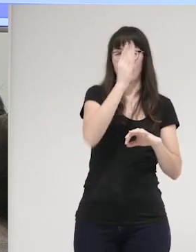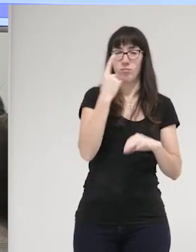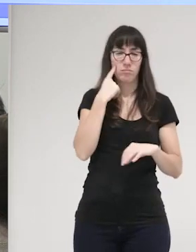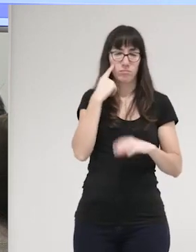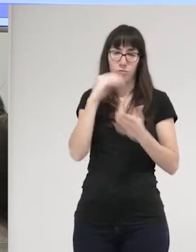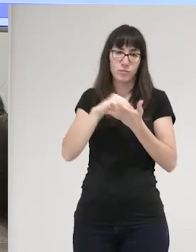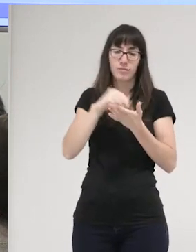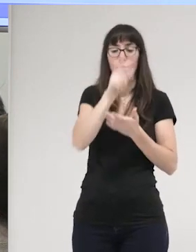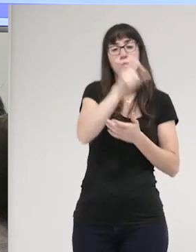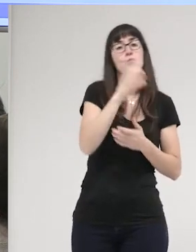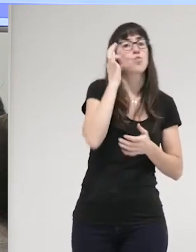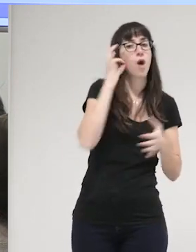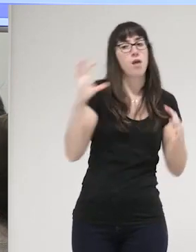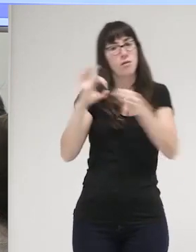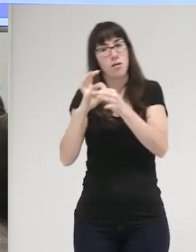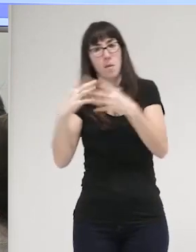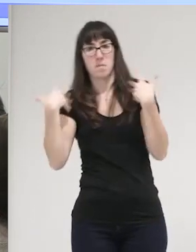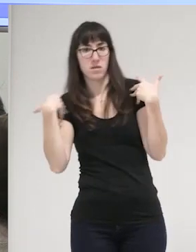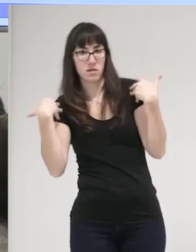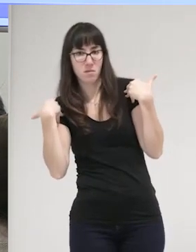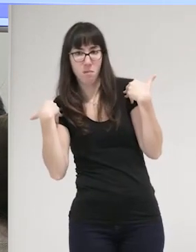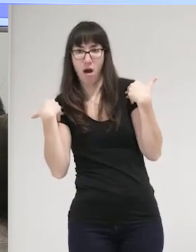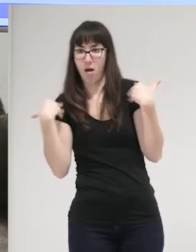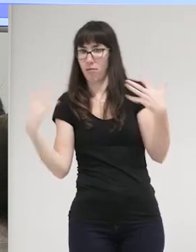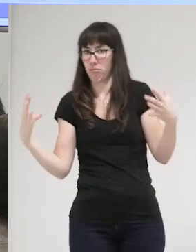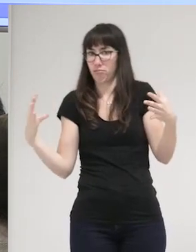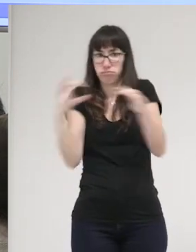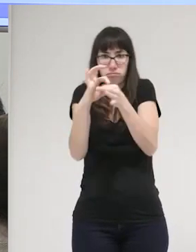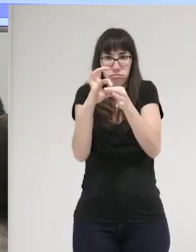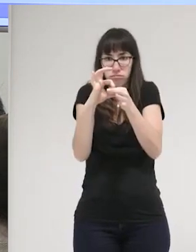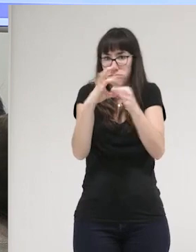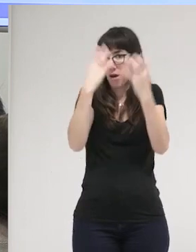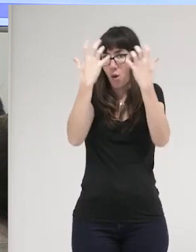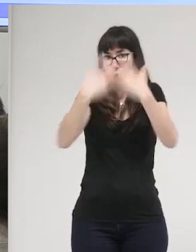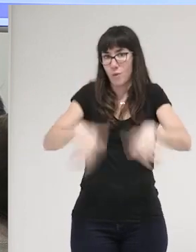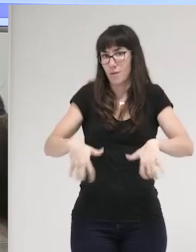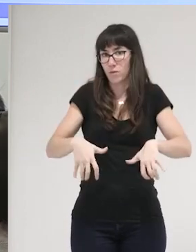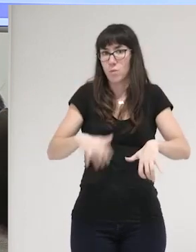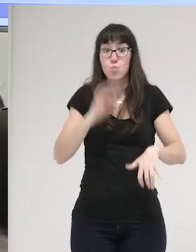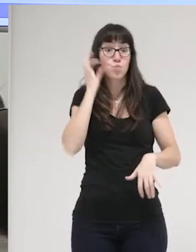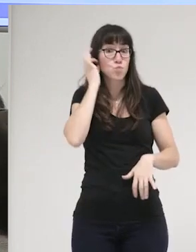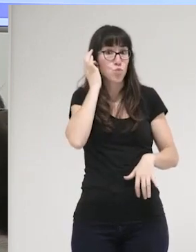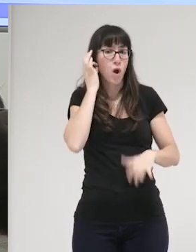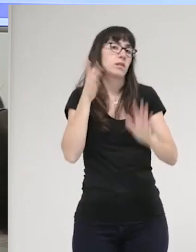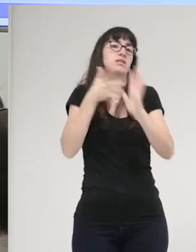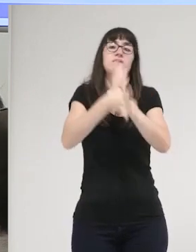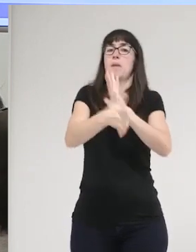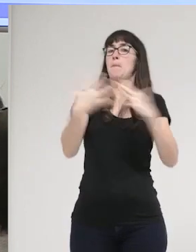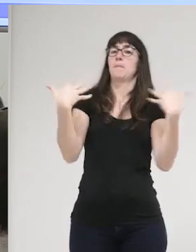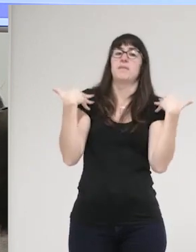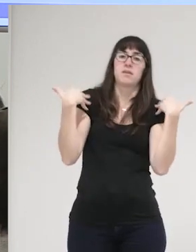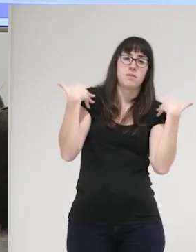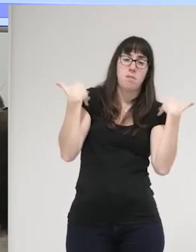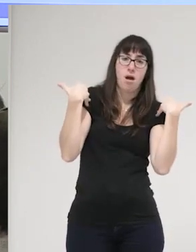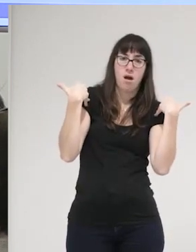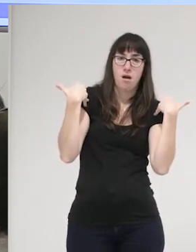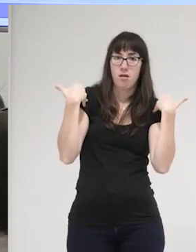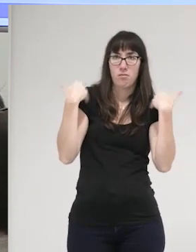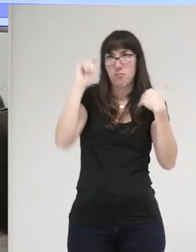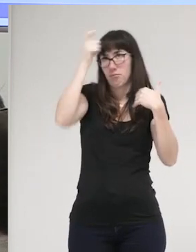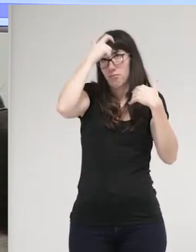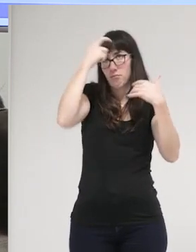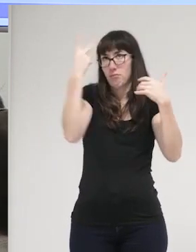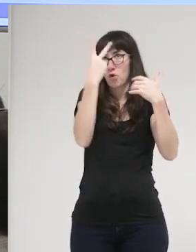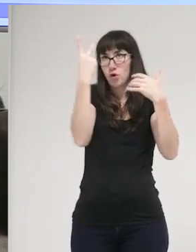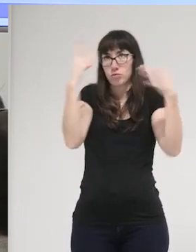esencializando la noción de víctima en mujer o el mujer el hecho de ser víctima ¿no? esencializando estos dos conceptos